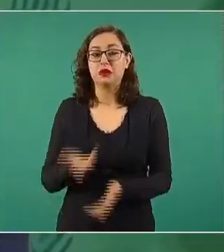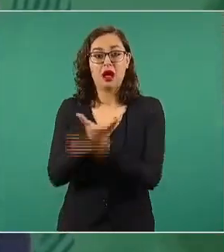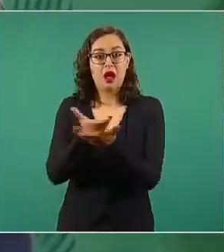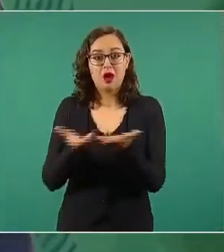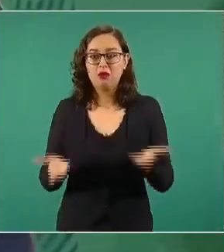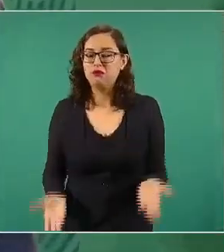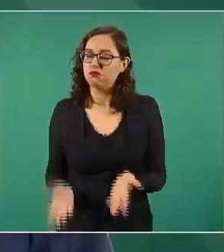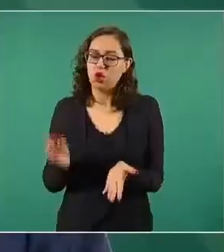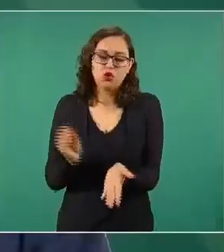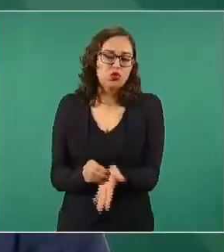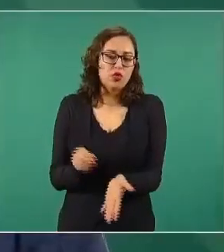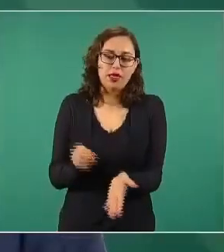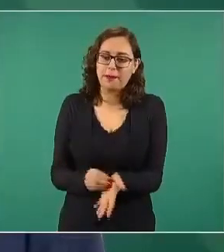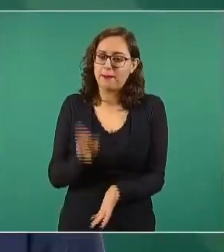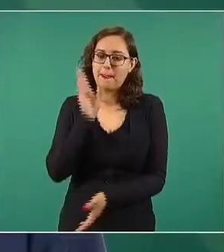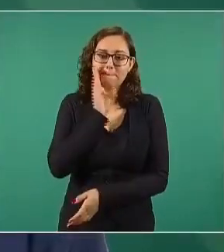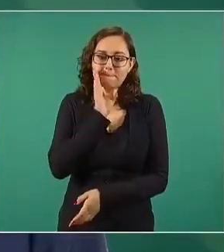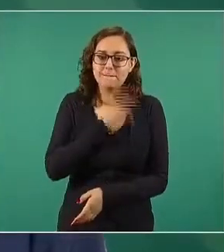todo